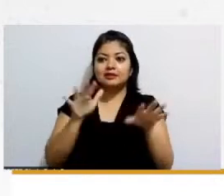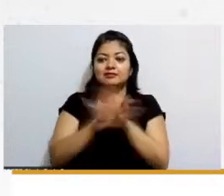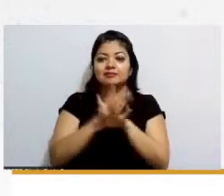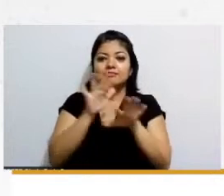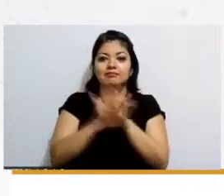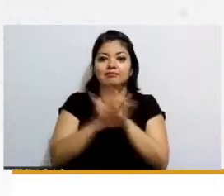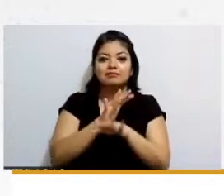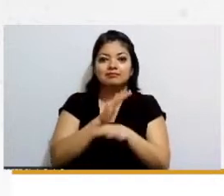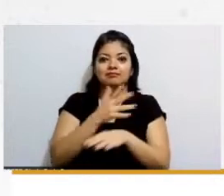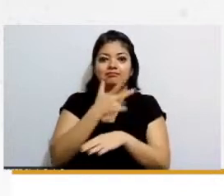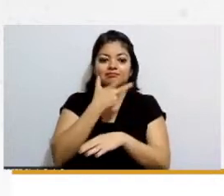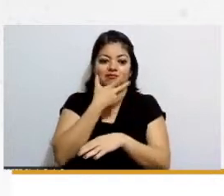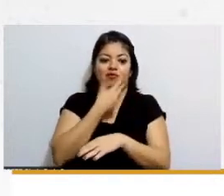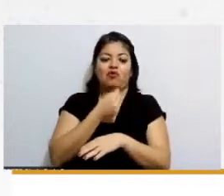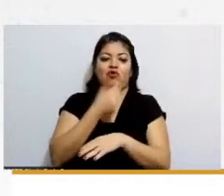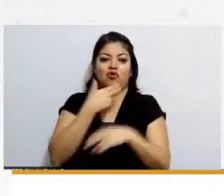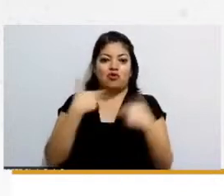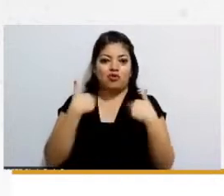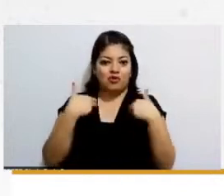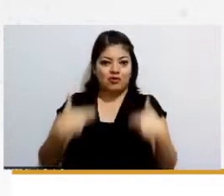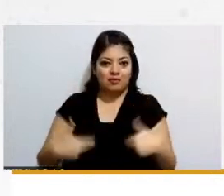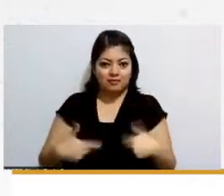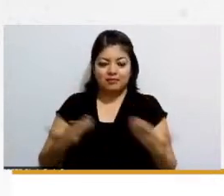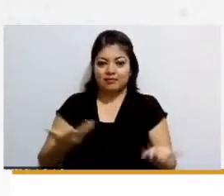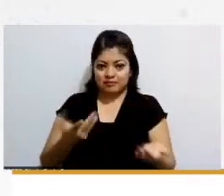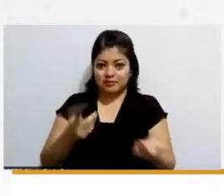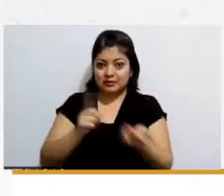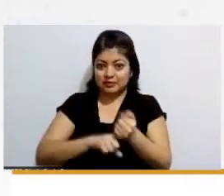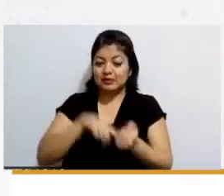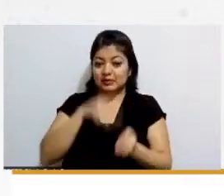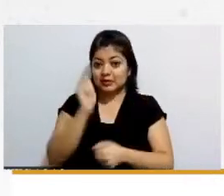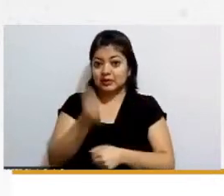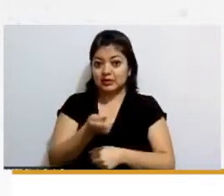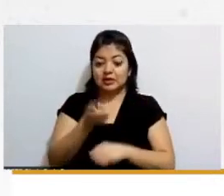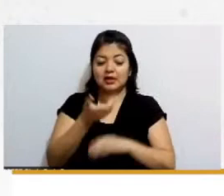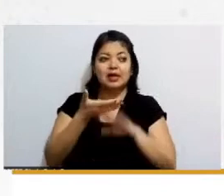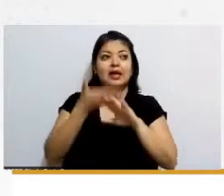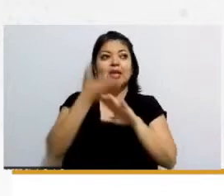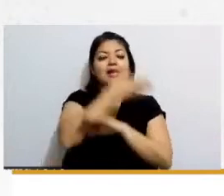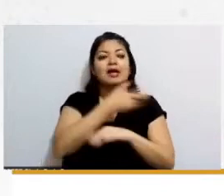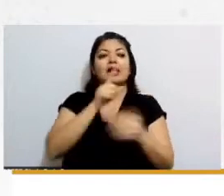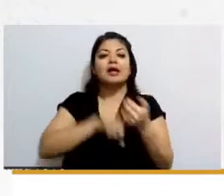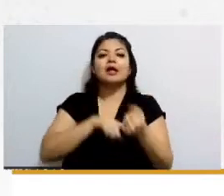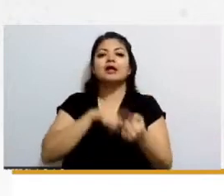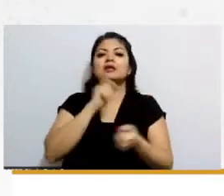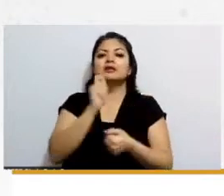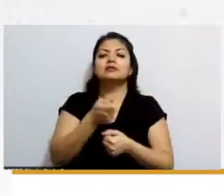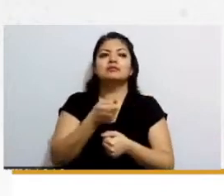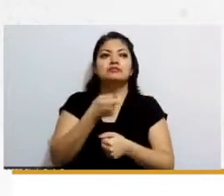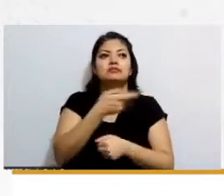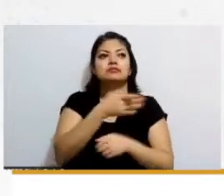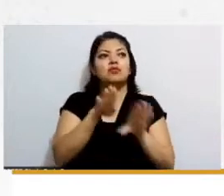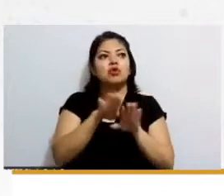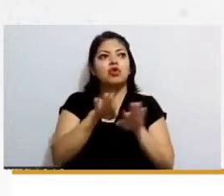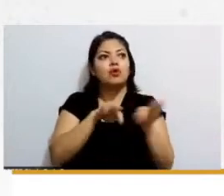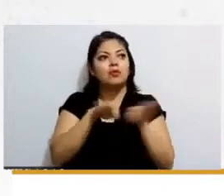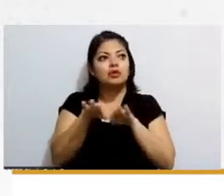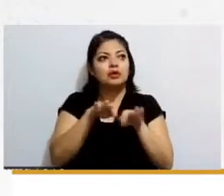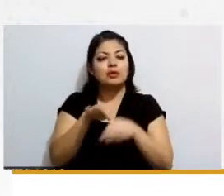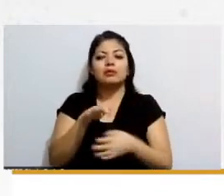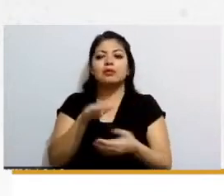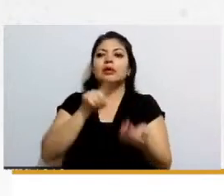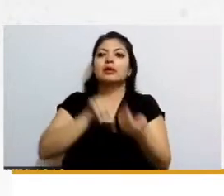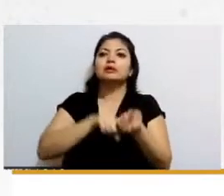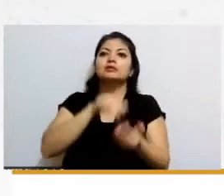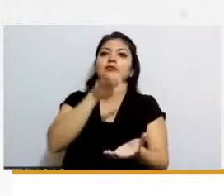como decíamos anteriormente pues antes nada nos estaba el trabajador y la esposa se quedaba